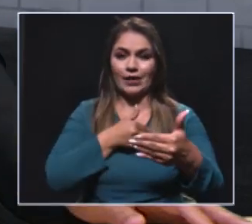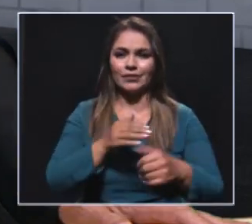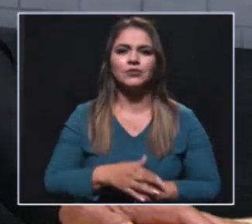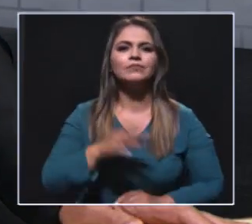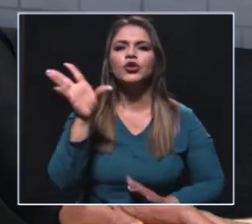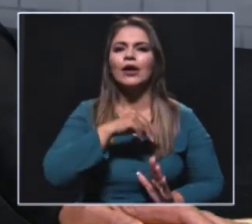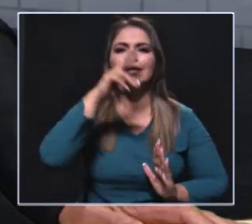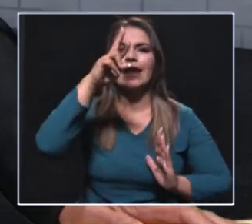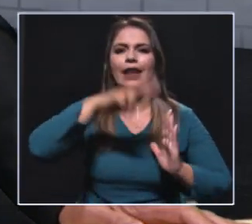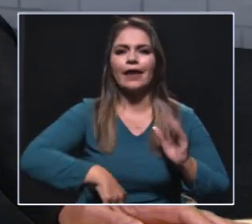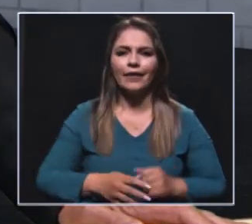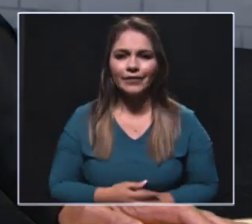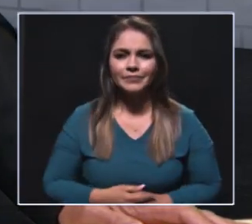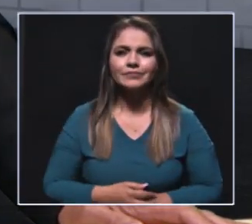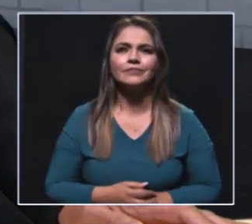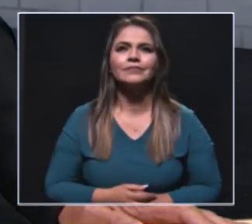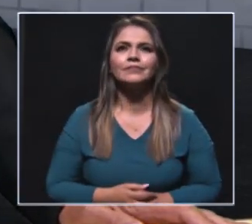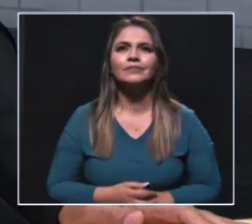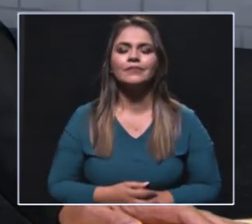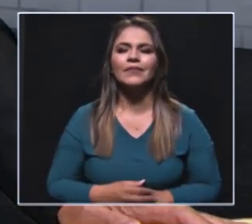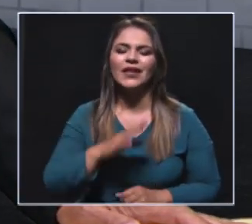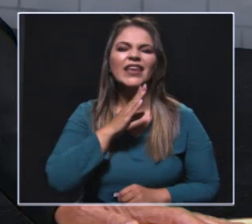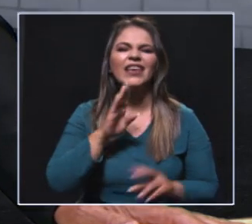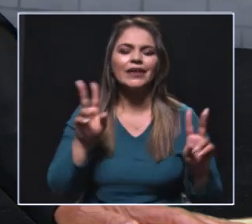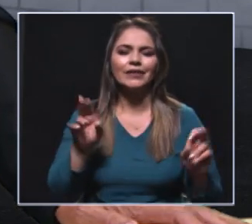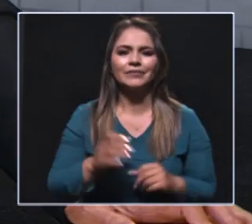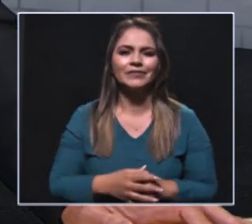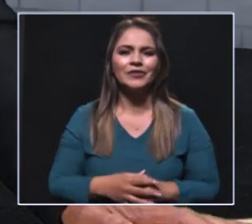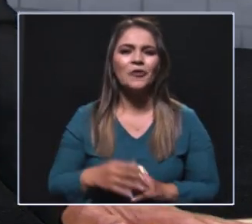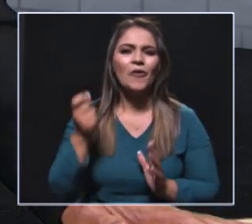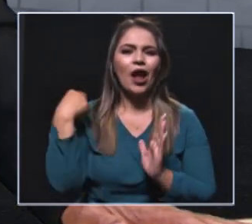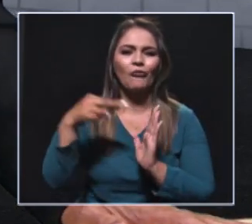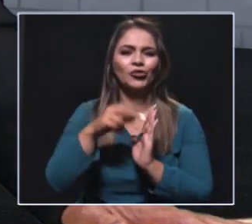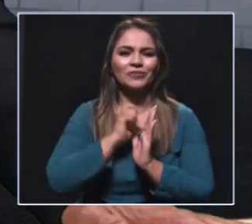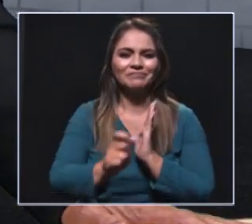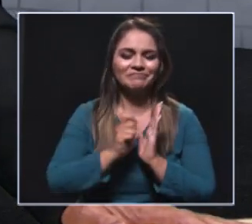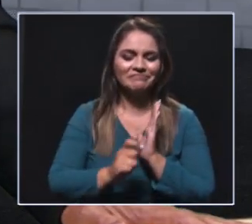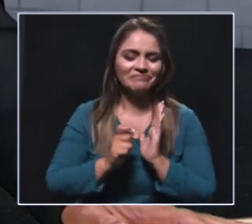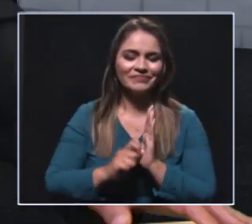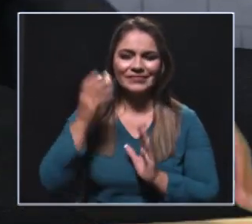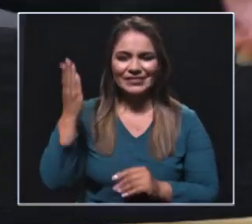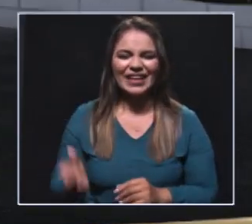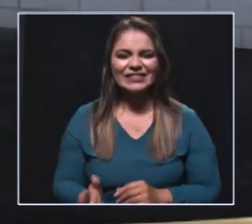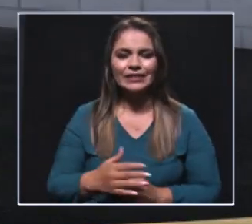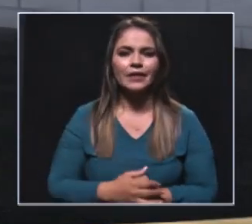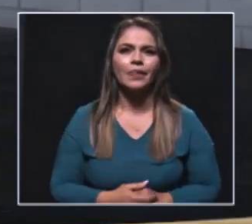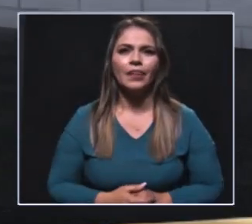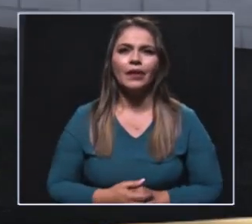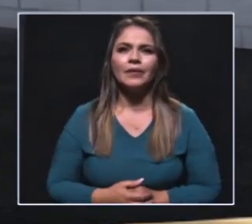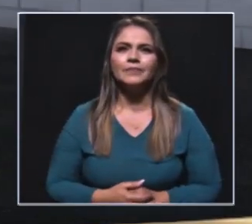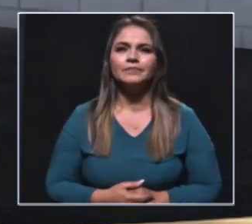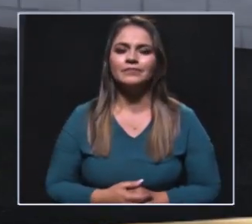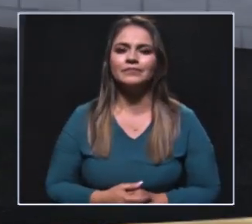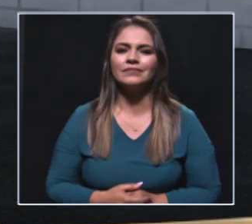pongo a leer el tema de la vaca de Camilo Cruz. En el tema de la vaca de Camilo Cruz, ahí encontramos